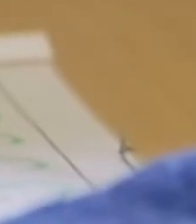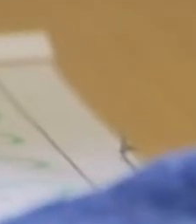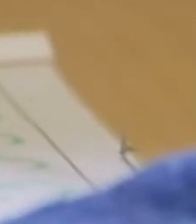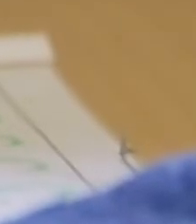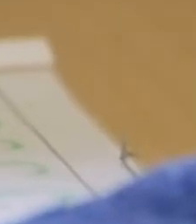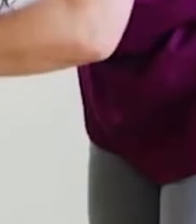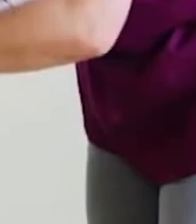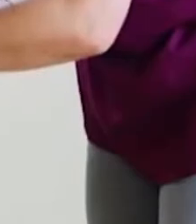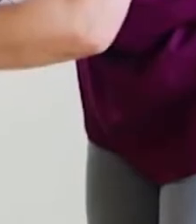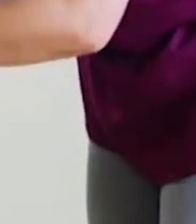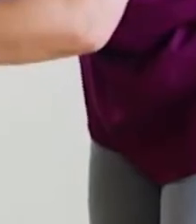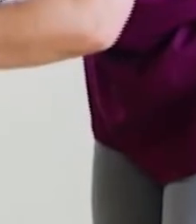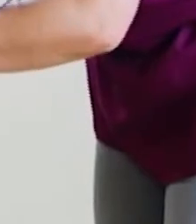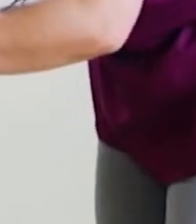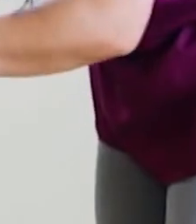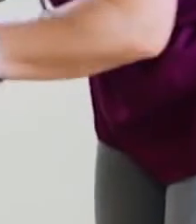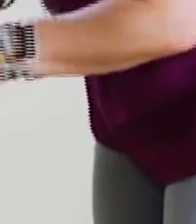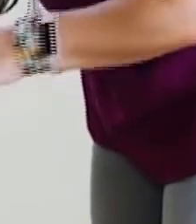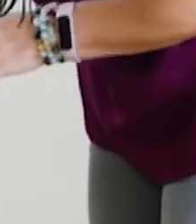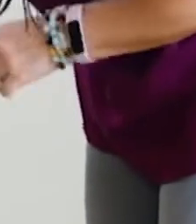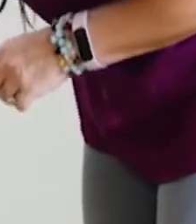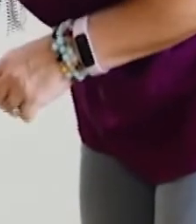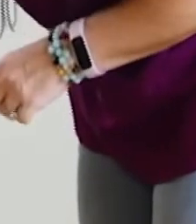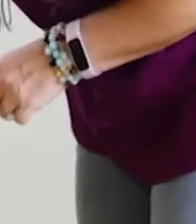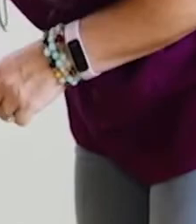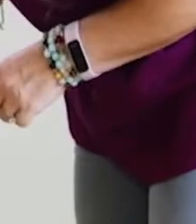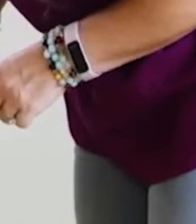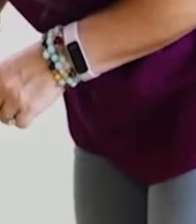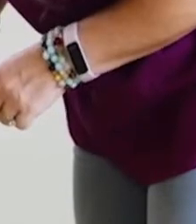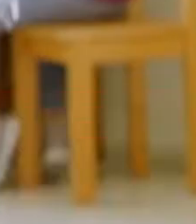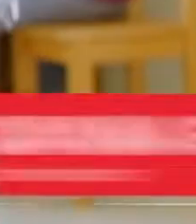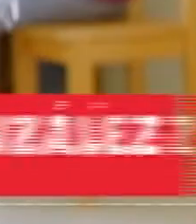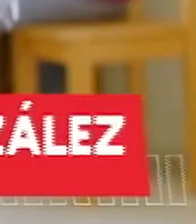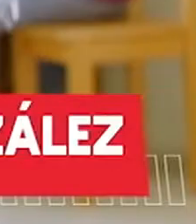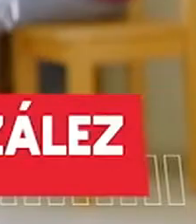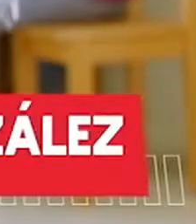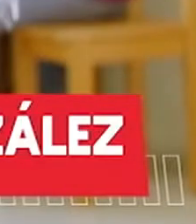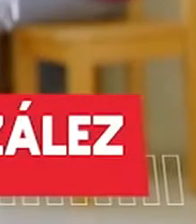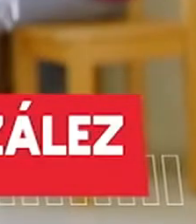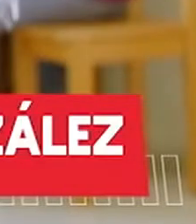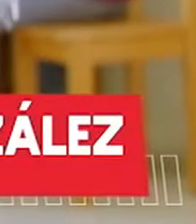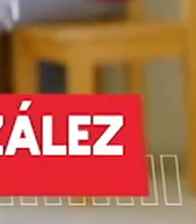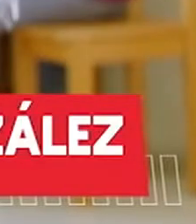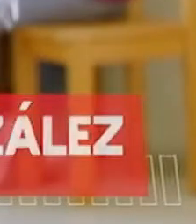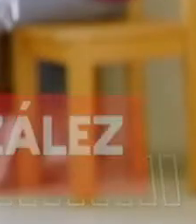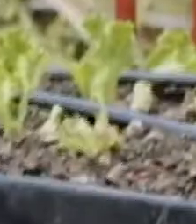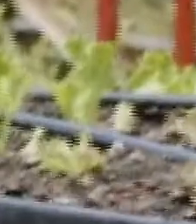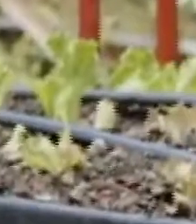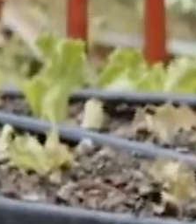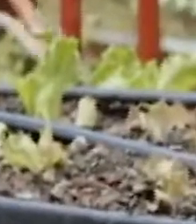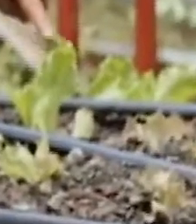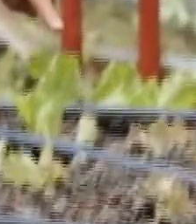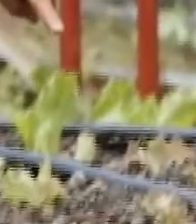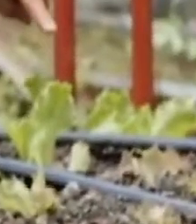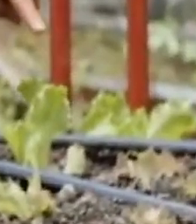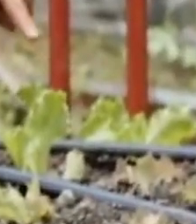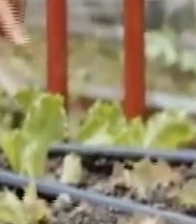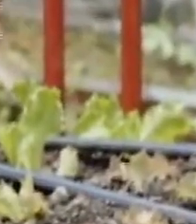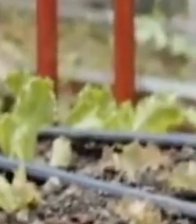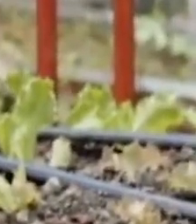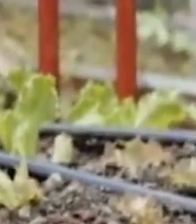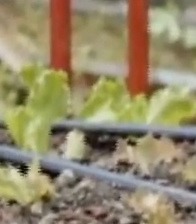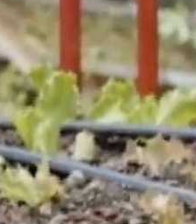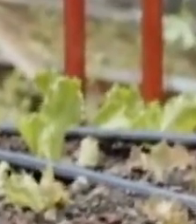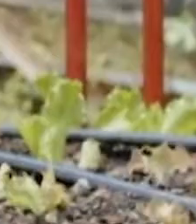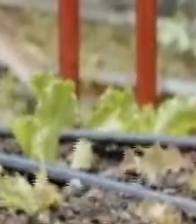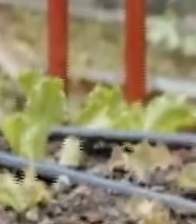de colones a organizaciones que brindan atención integral a personas con discapacidad. Podemos brindar independencia y autonomía a las personas con discapacidad,